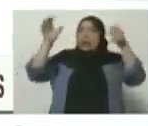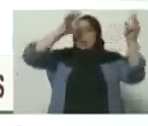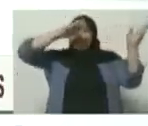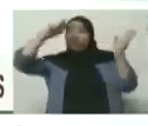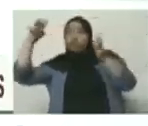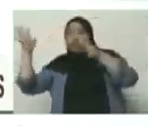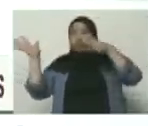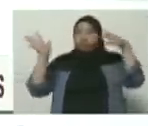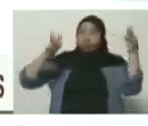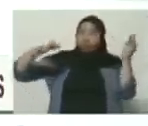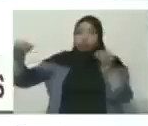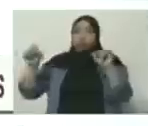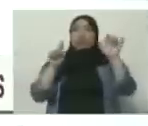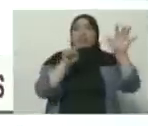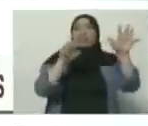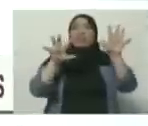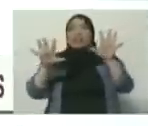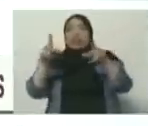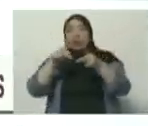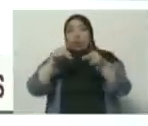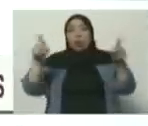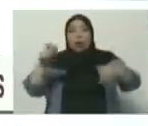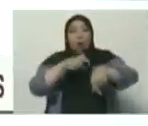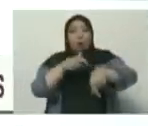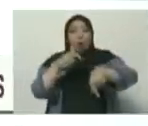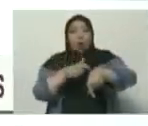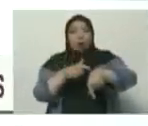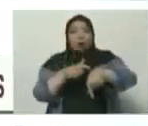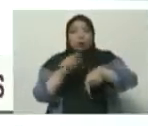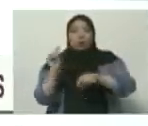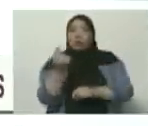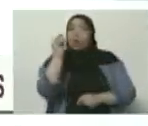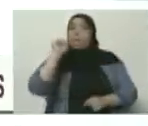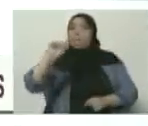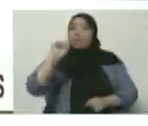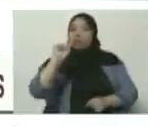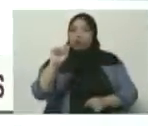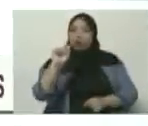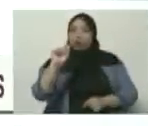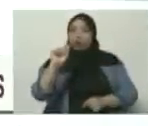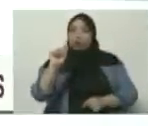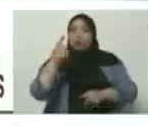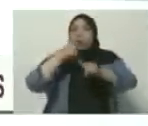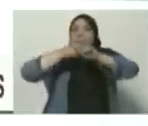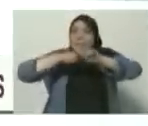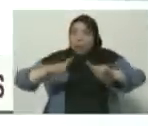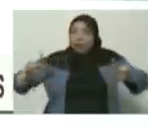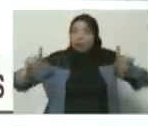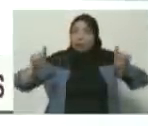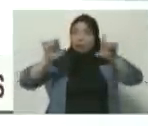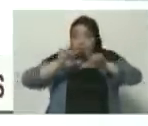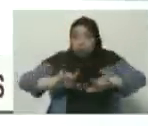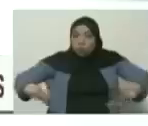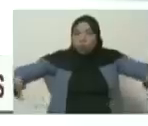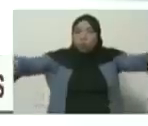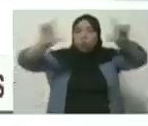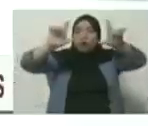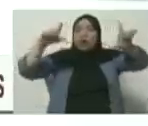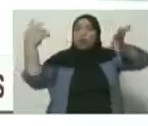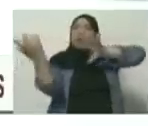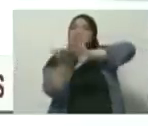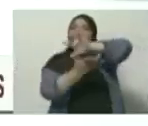65 kilómetros por hora, en un centro definido. Sin embargo, toda esta área es el ciclón tropical